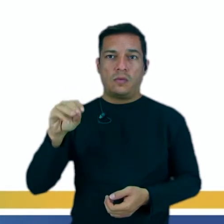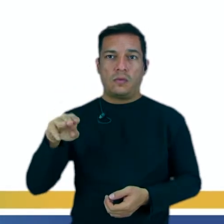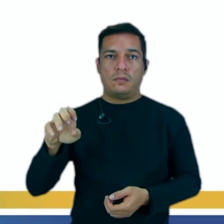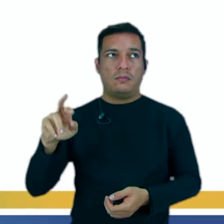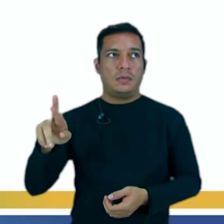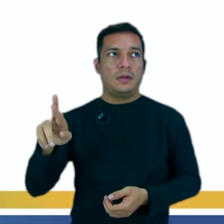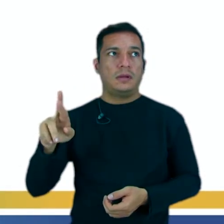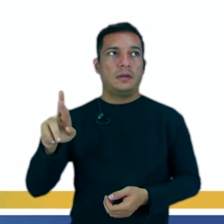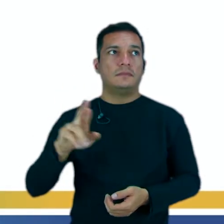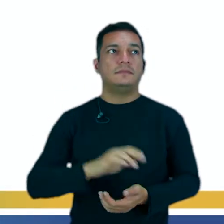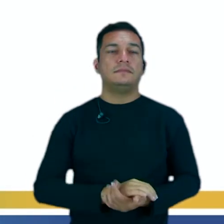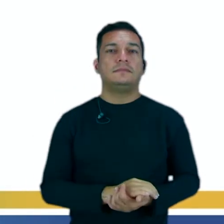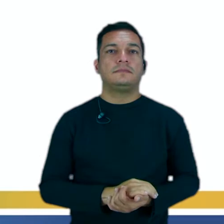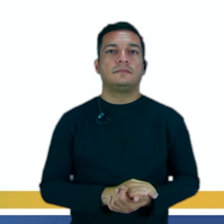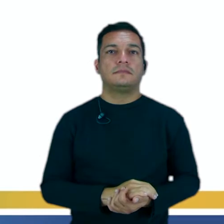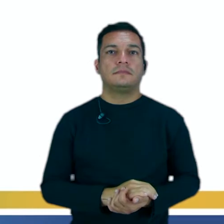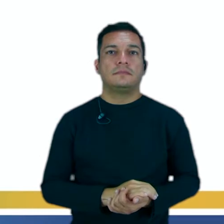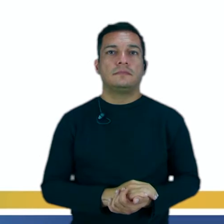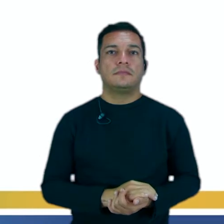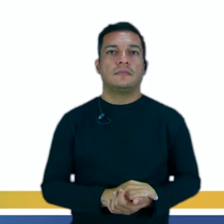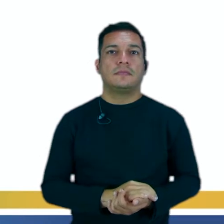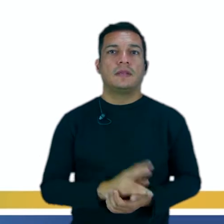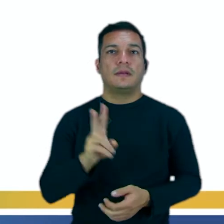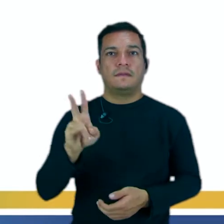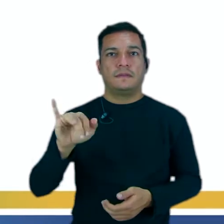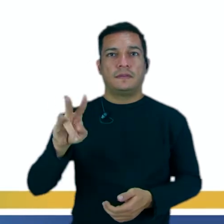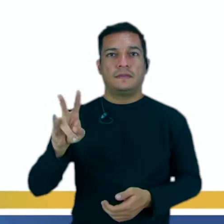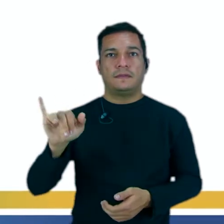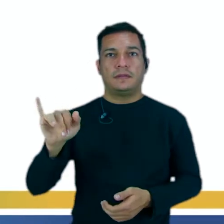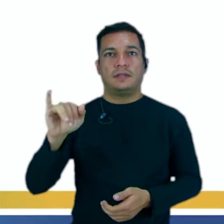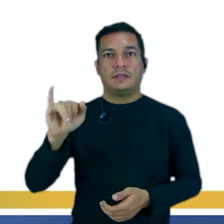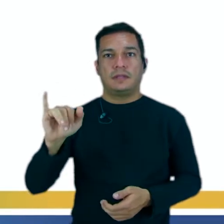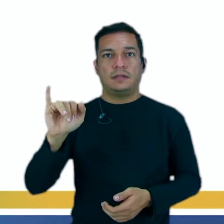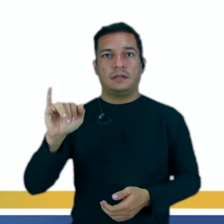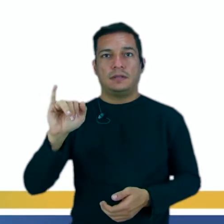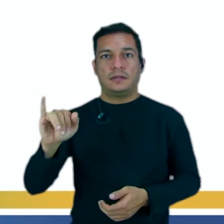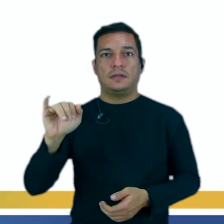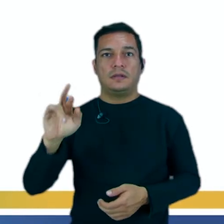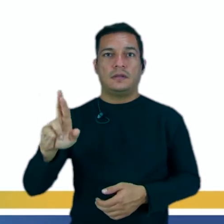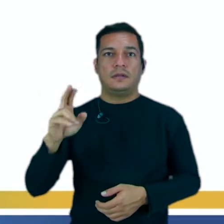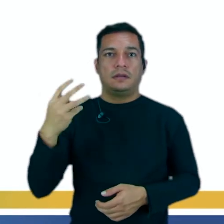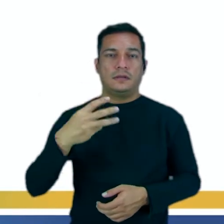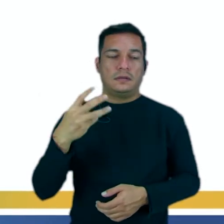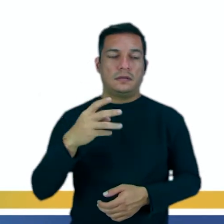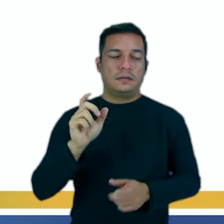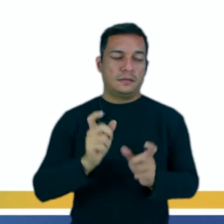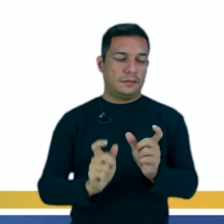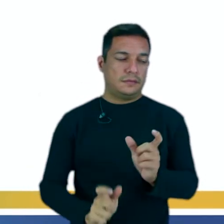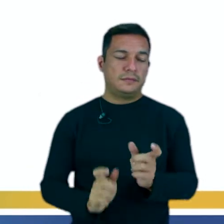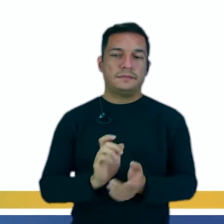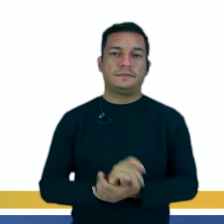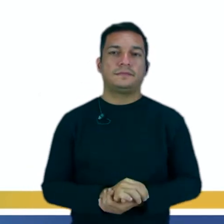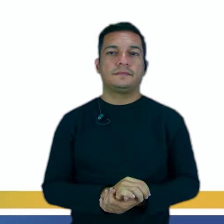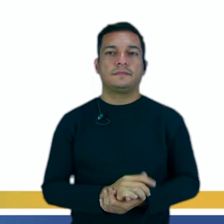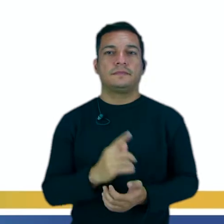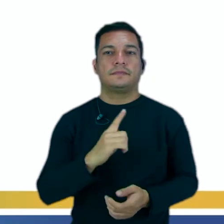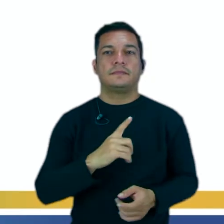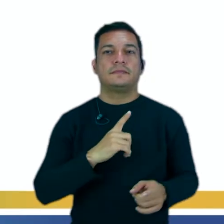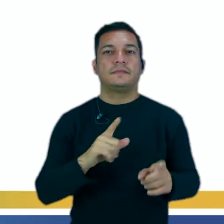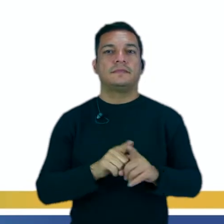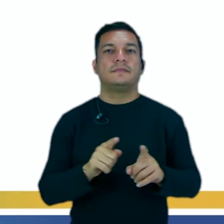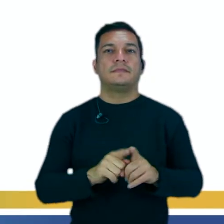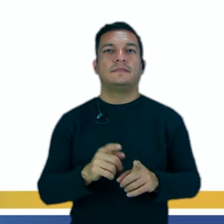terminación. Y vivir, terminación IR, de tercera conjugación. ¿Sí? Tengo ahí los